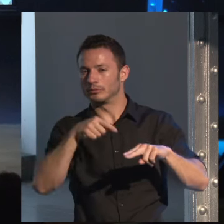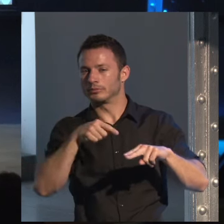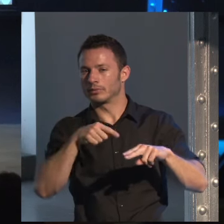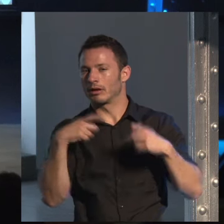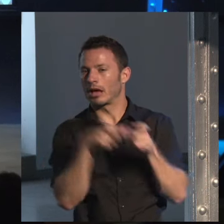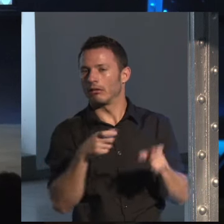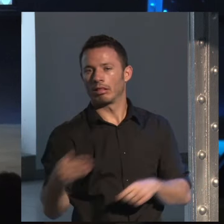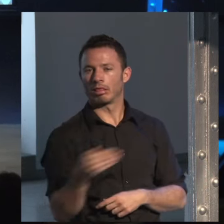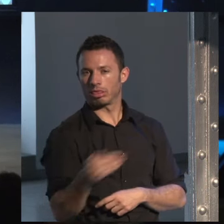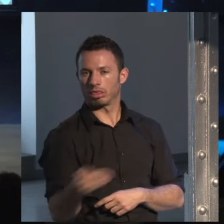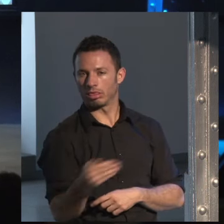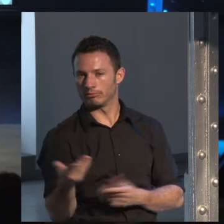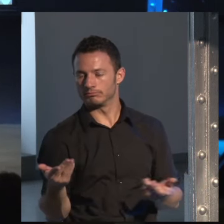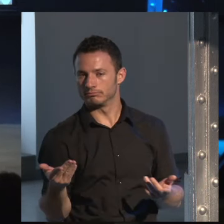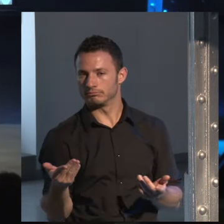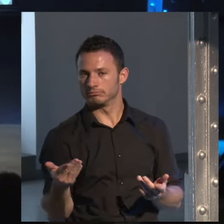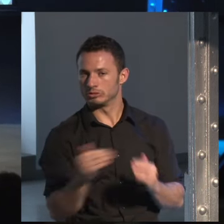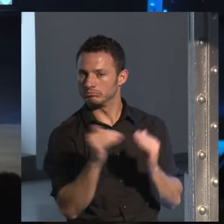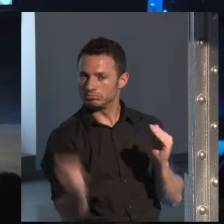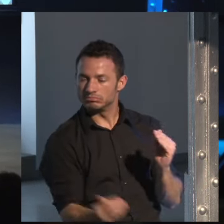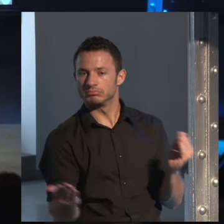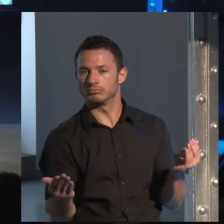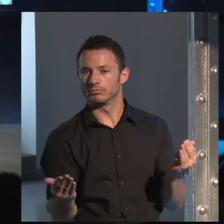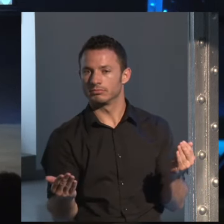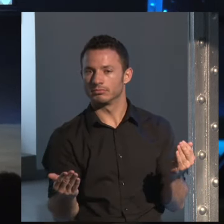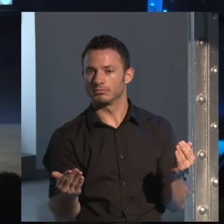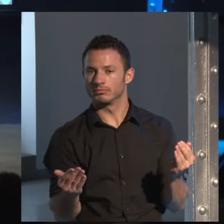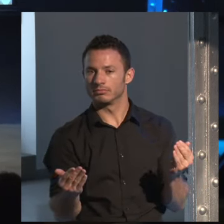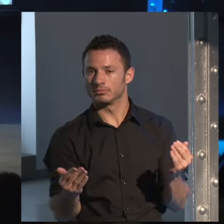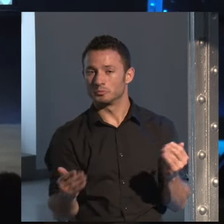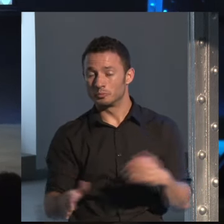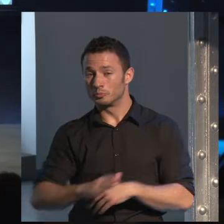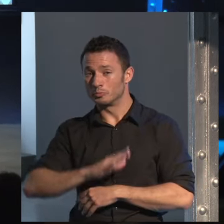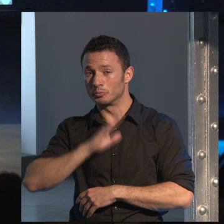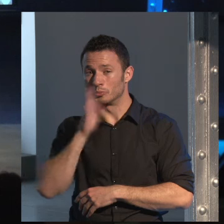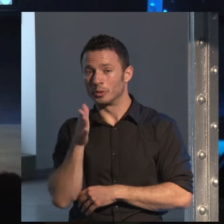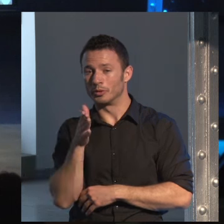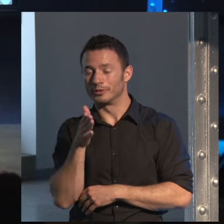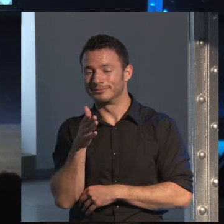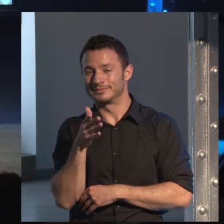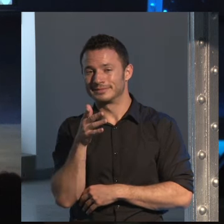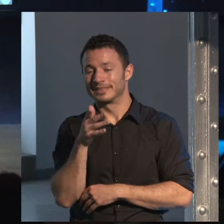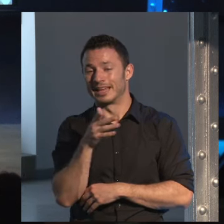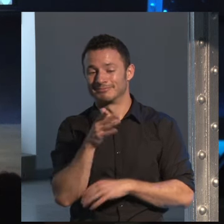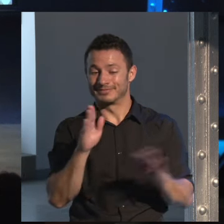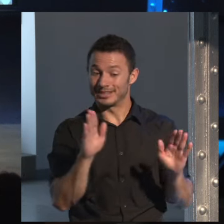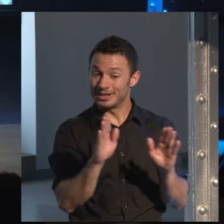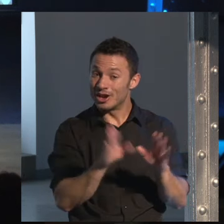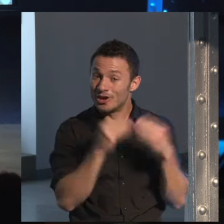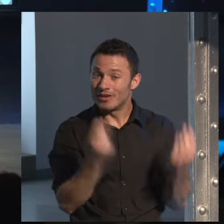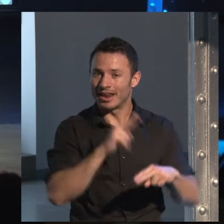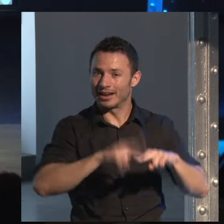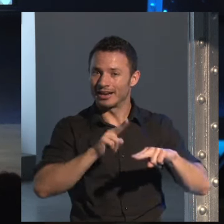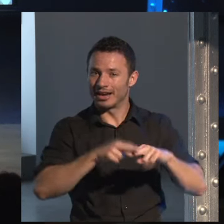y muchas veces tiene que ver por la cantidad de malas novelas negras que se